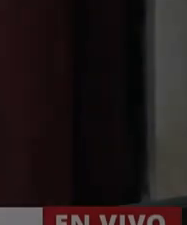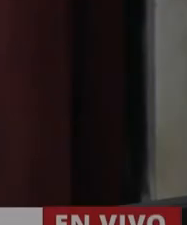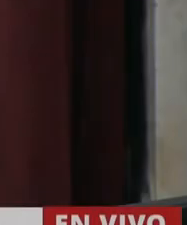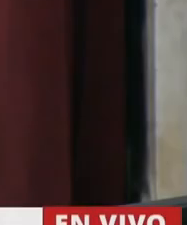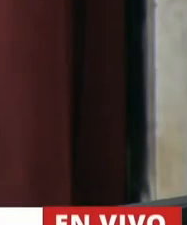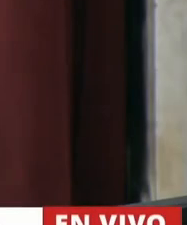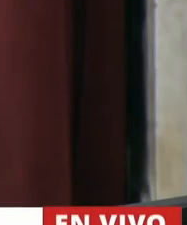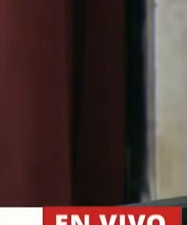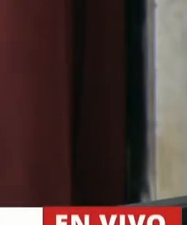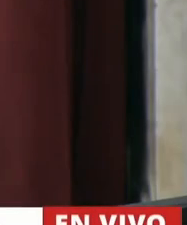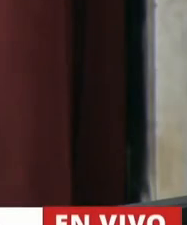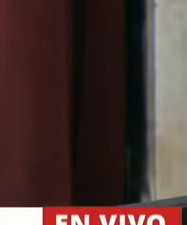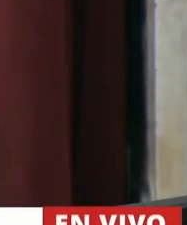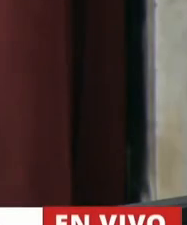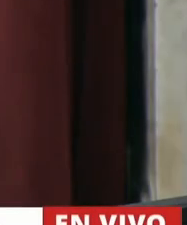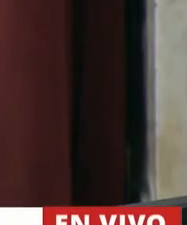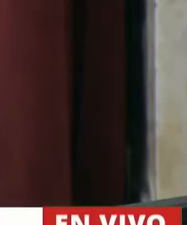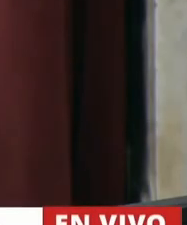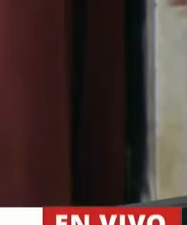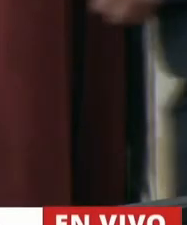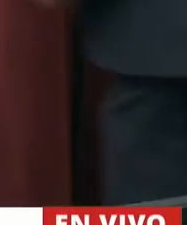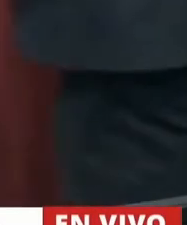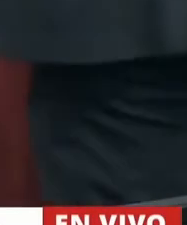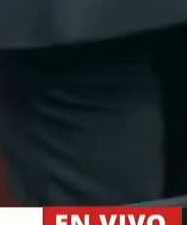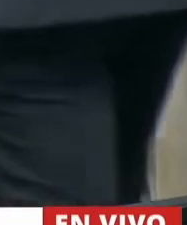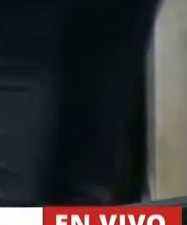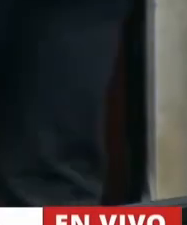Tiene la palabra el diputado Enrique Esteves.